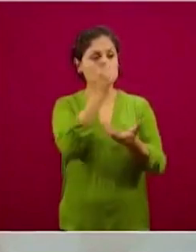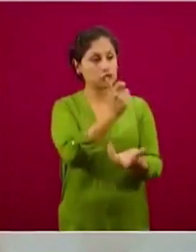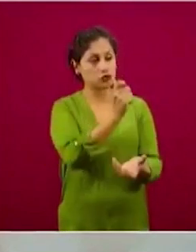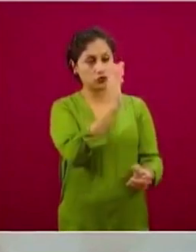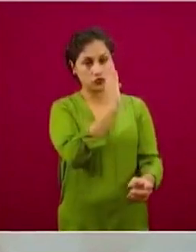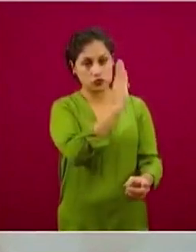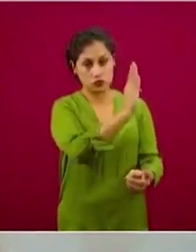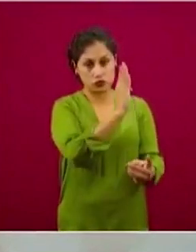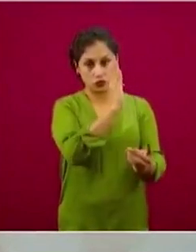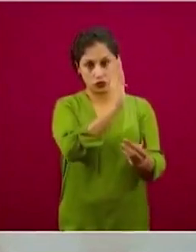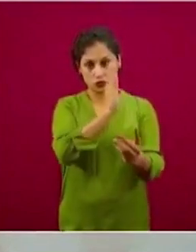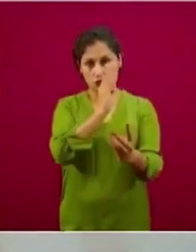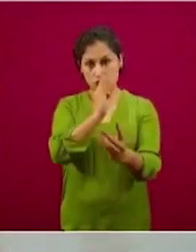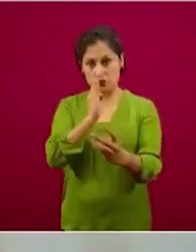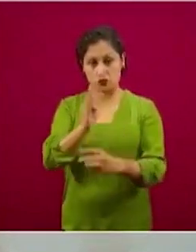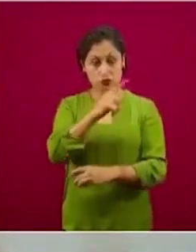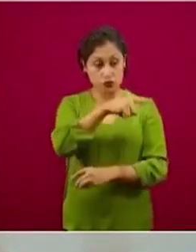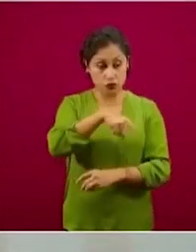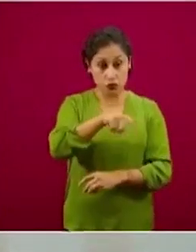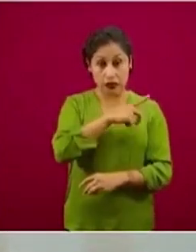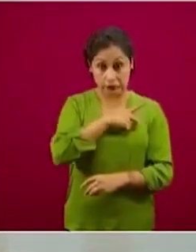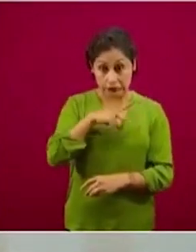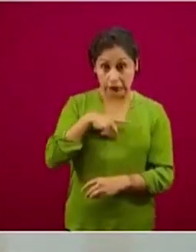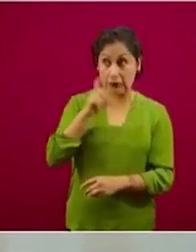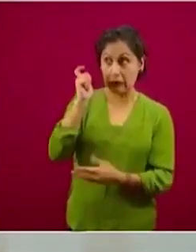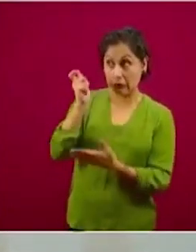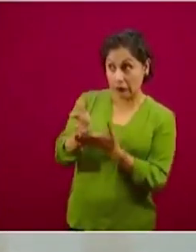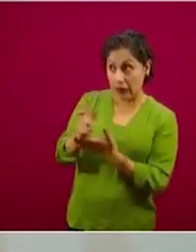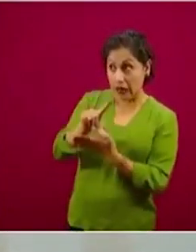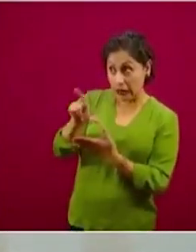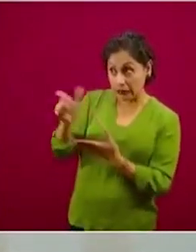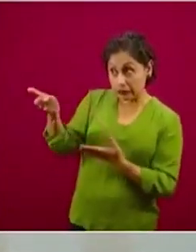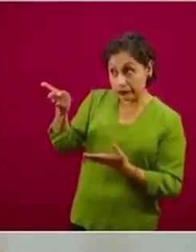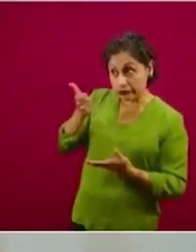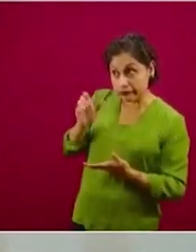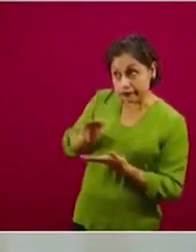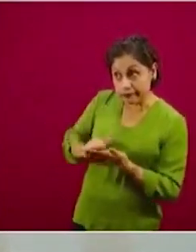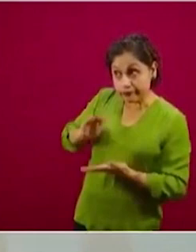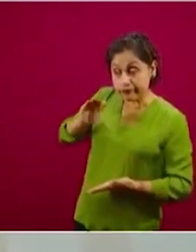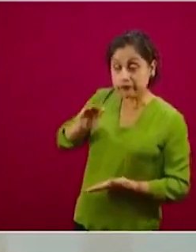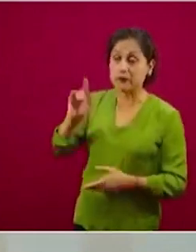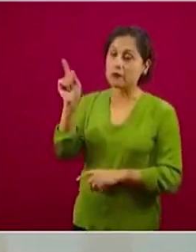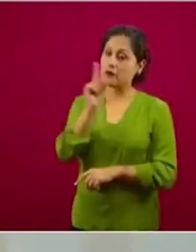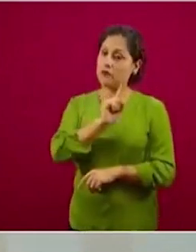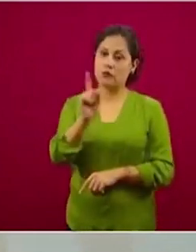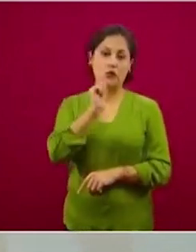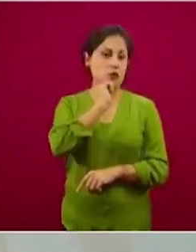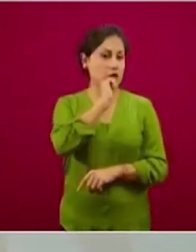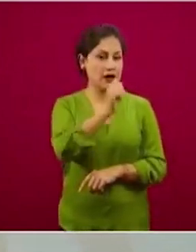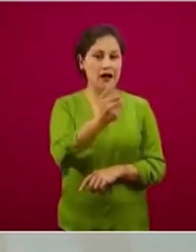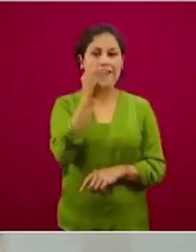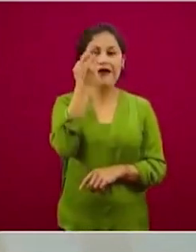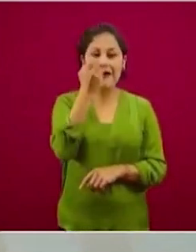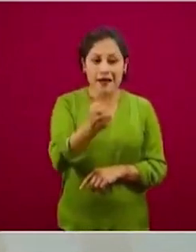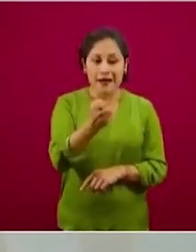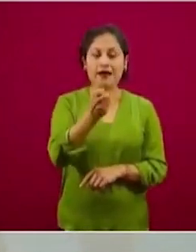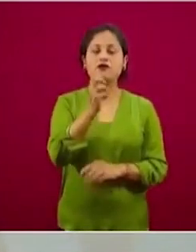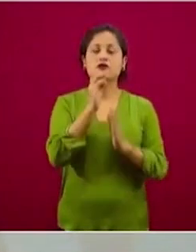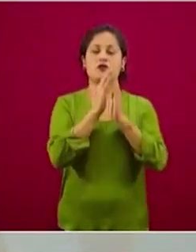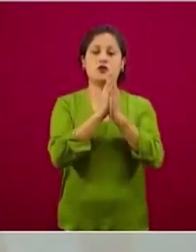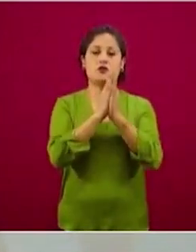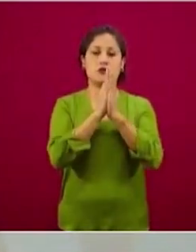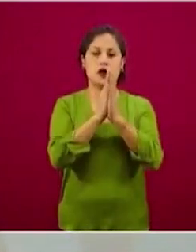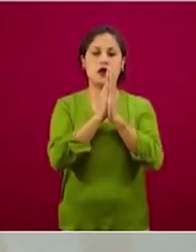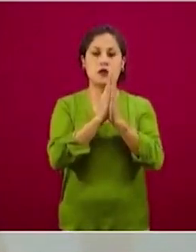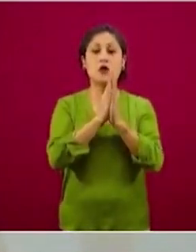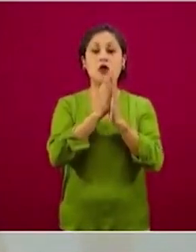no se trata que ustedes nos den dinero para después recibir dinero. Ese es un esquema fraudulento, les pido